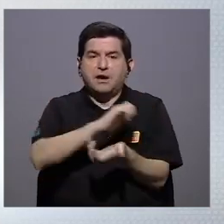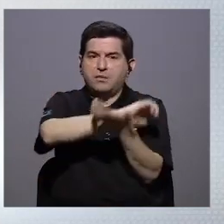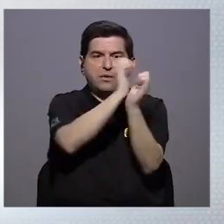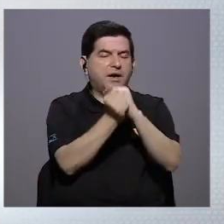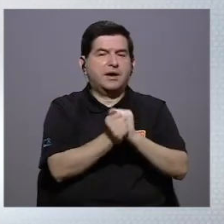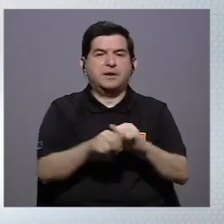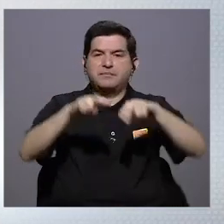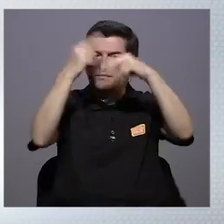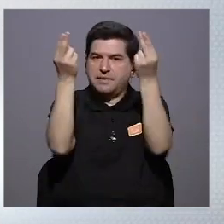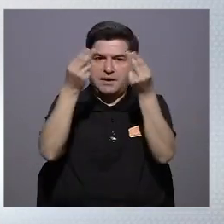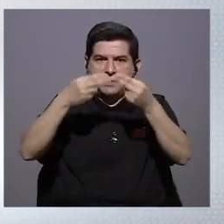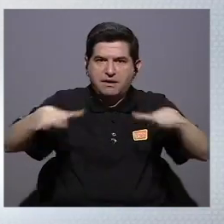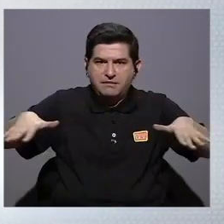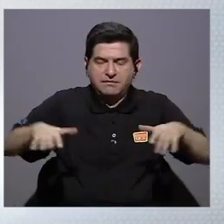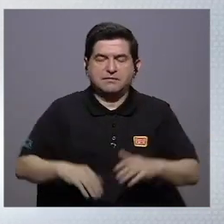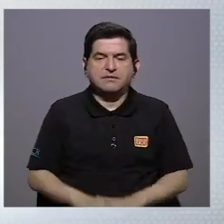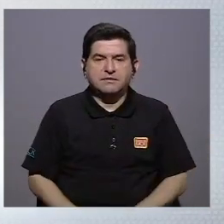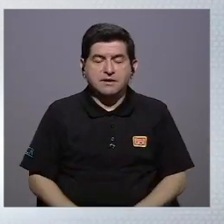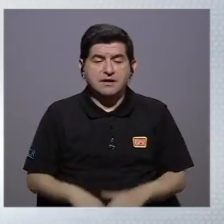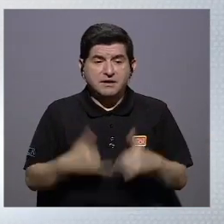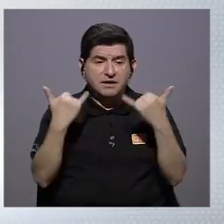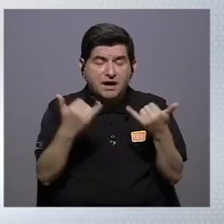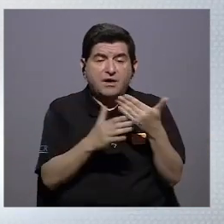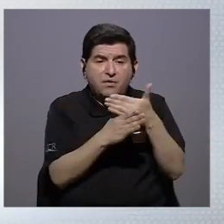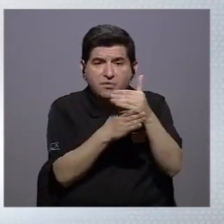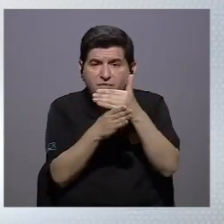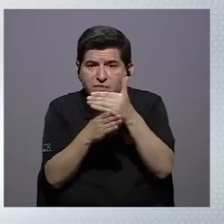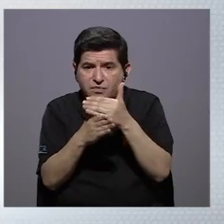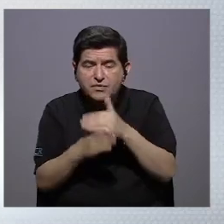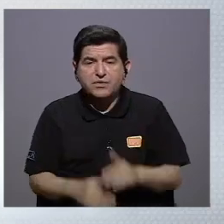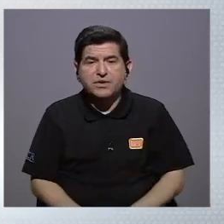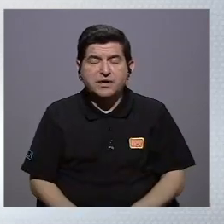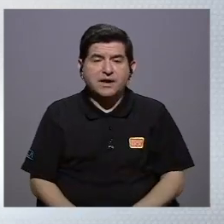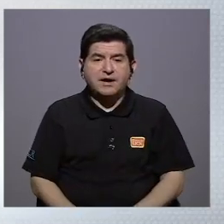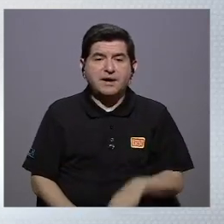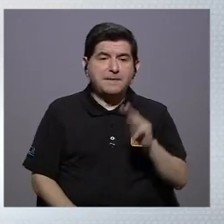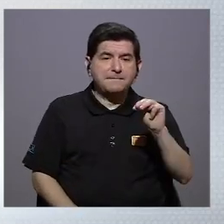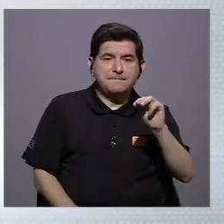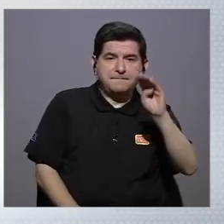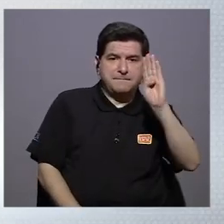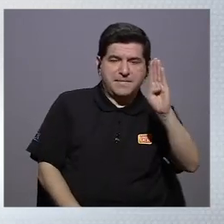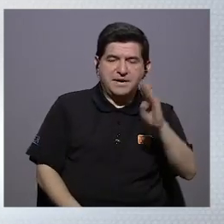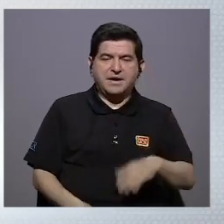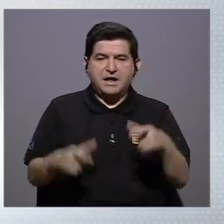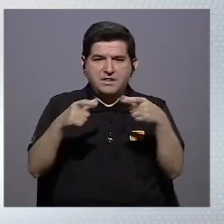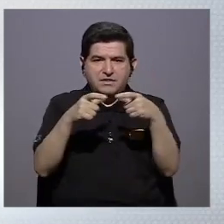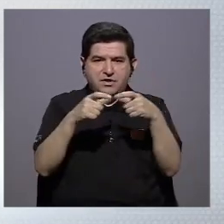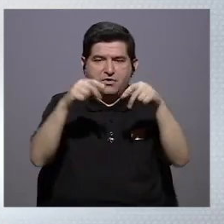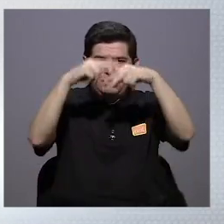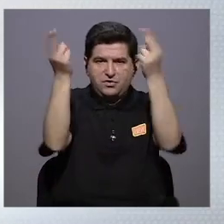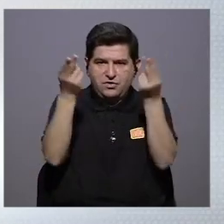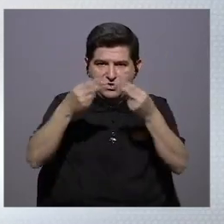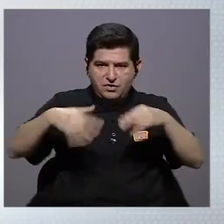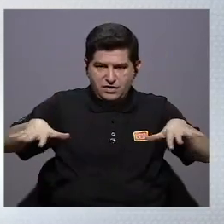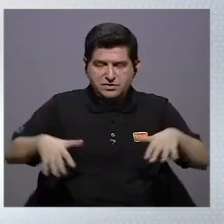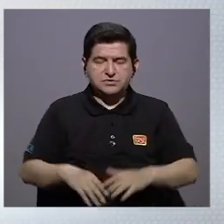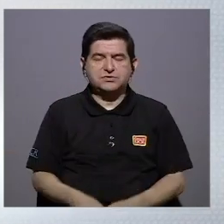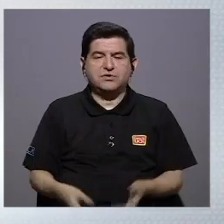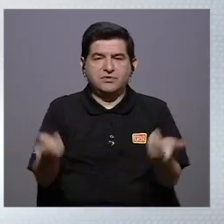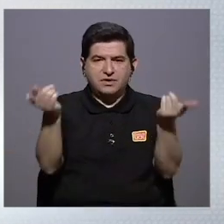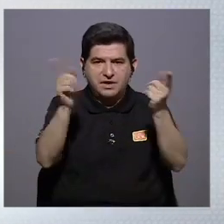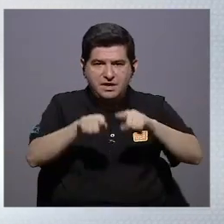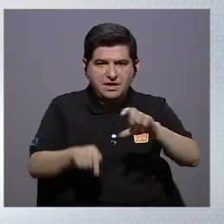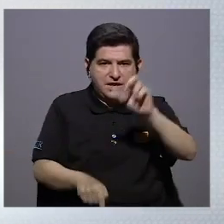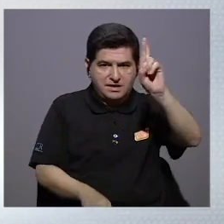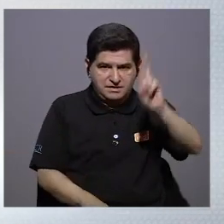virtualización donde inclusive tienen que repartirse los megabytes de conexión, en el caso específicamente